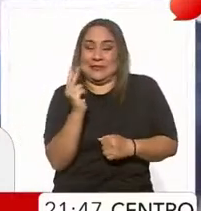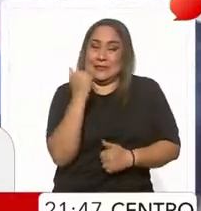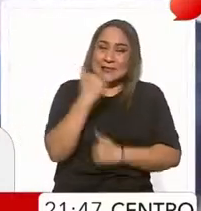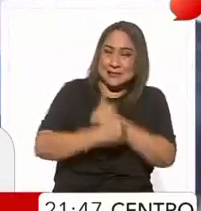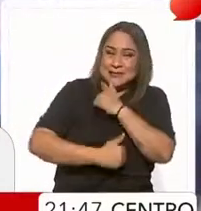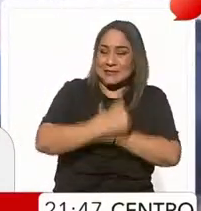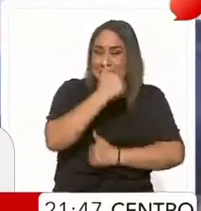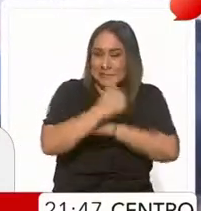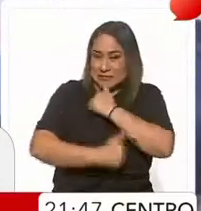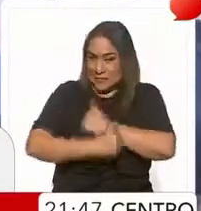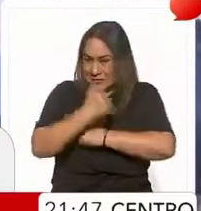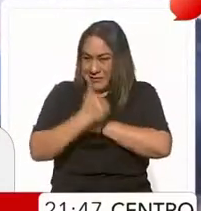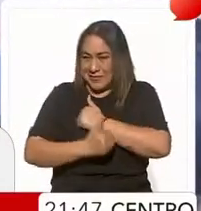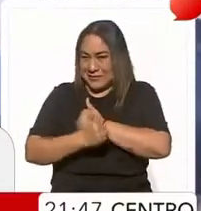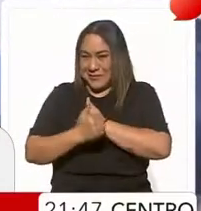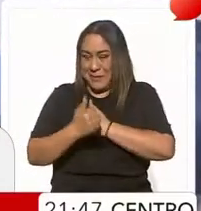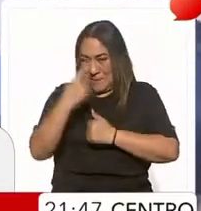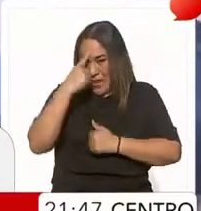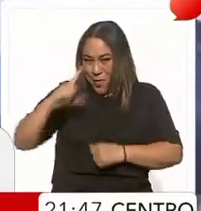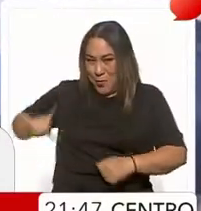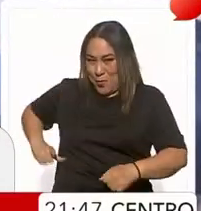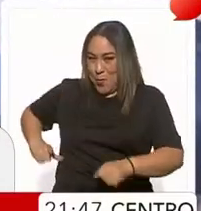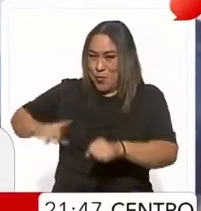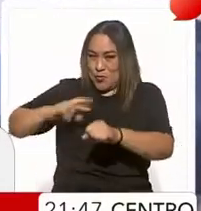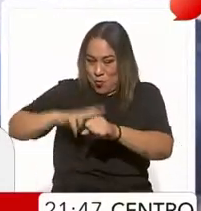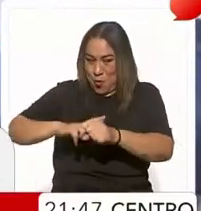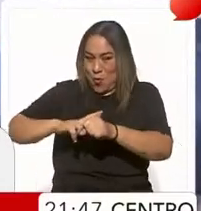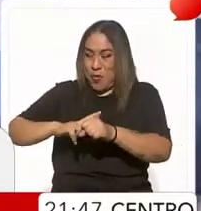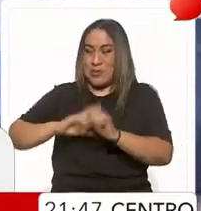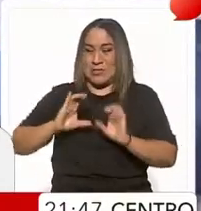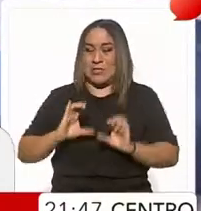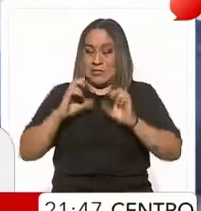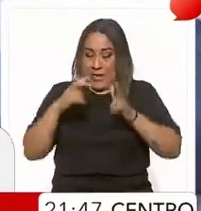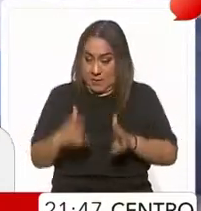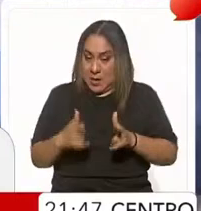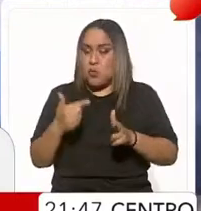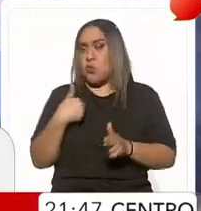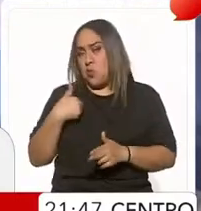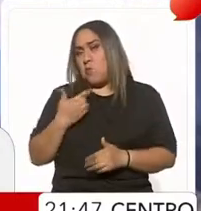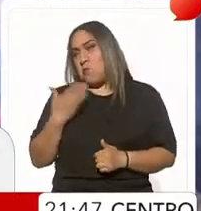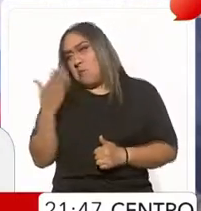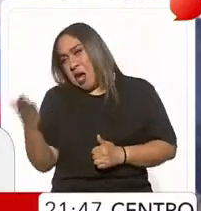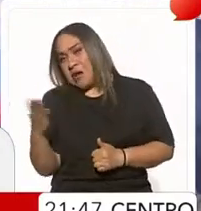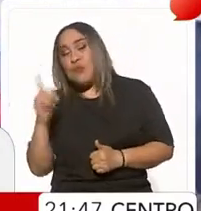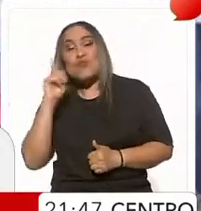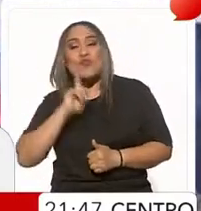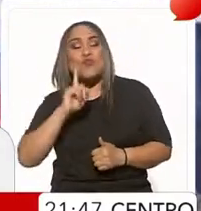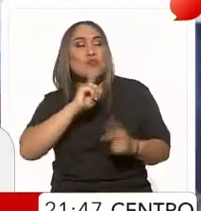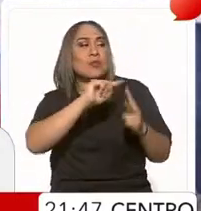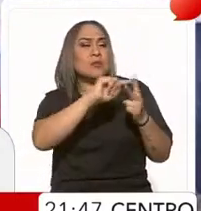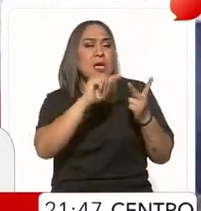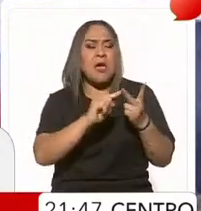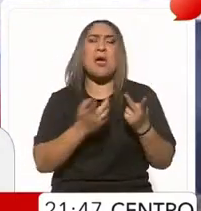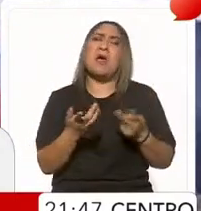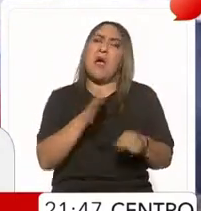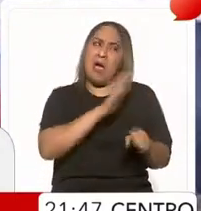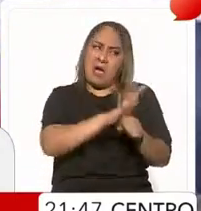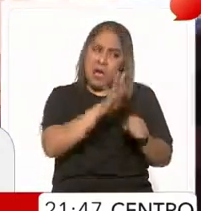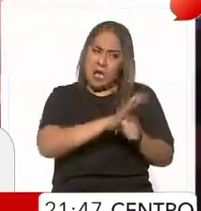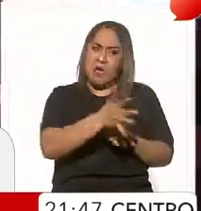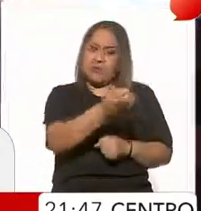que yo estoy compitiendo para ser gobernador de Chiapas, que firmemos